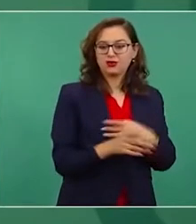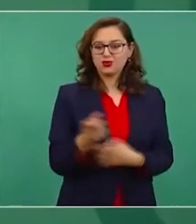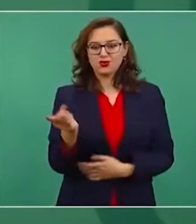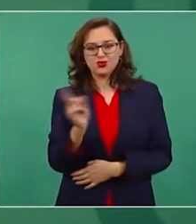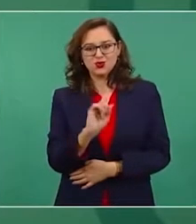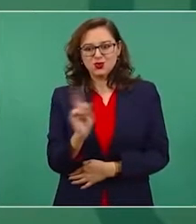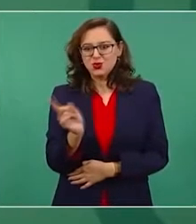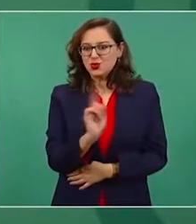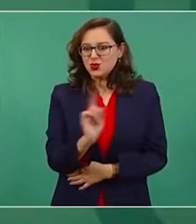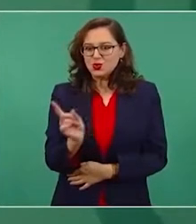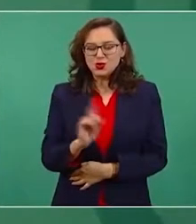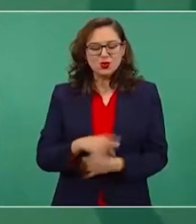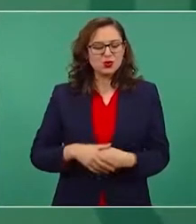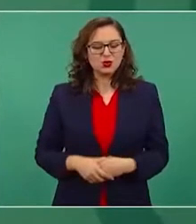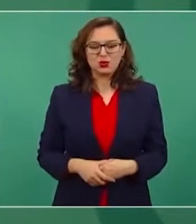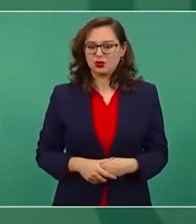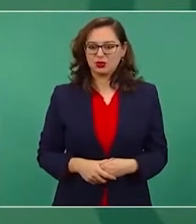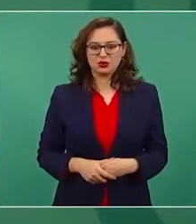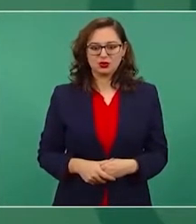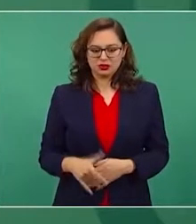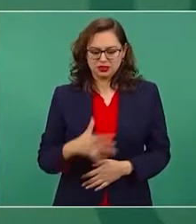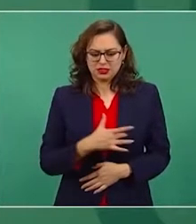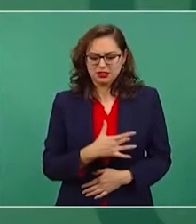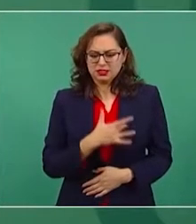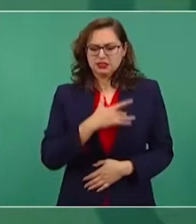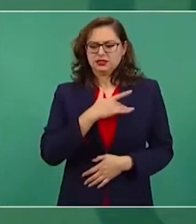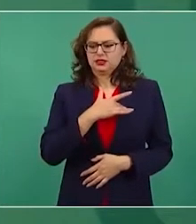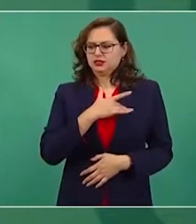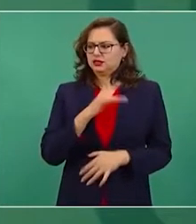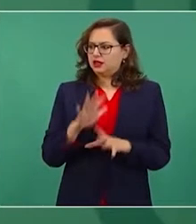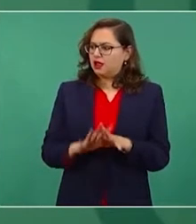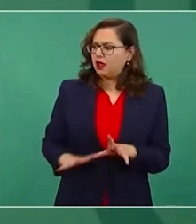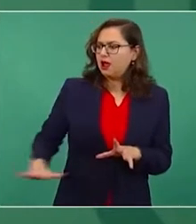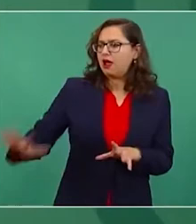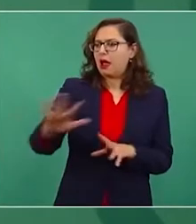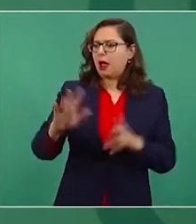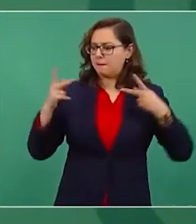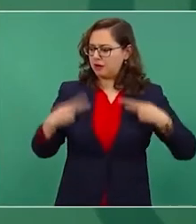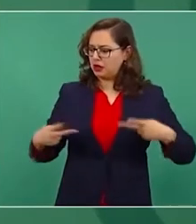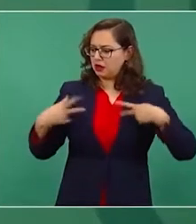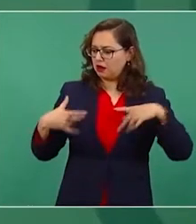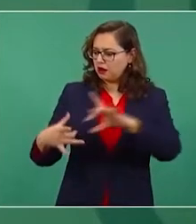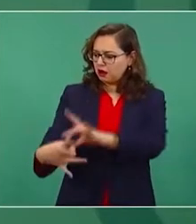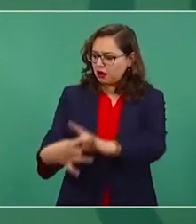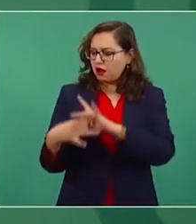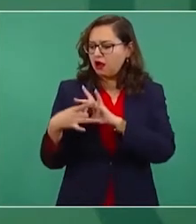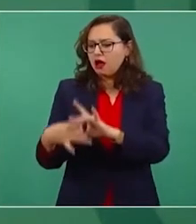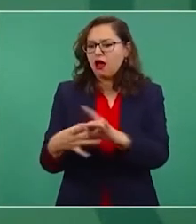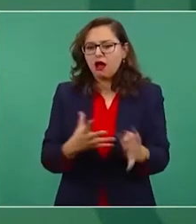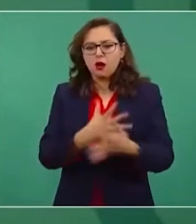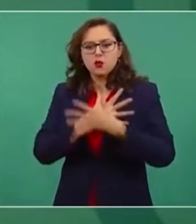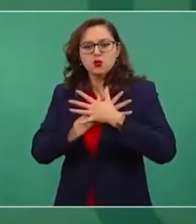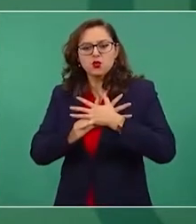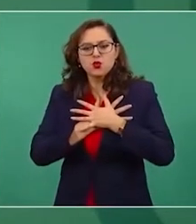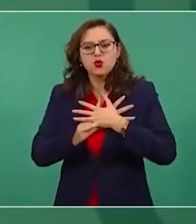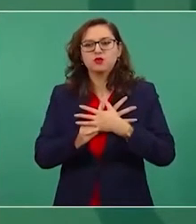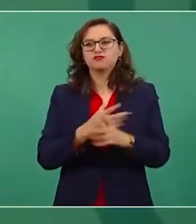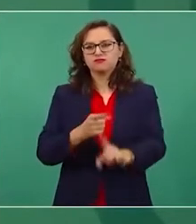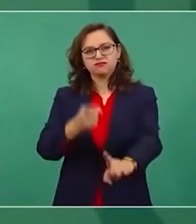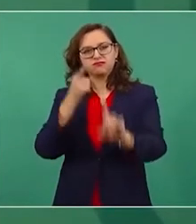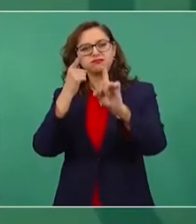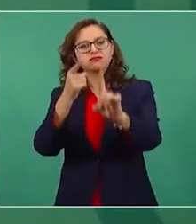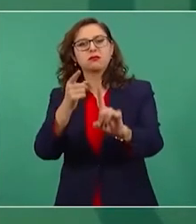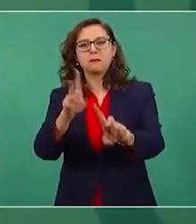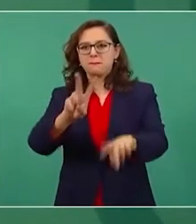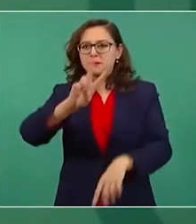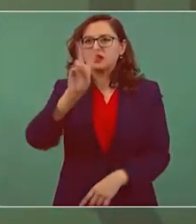emoción social, que le tengan amor al pueblo, que tengan convicciones, que tengan